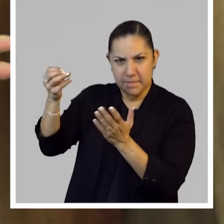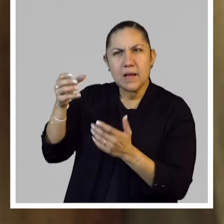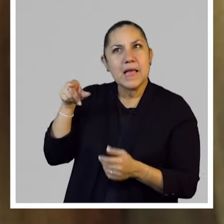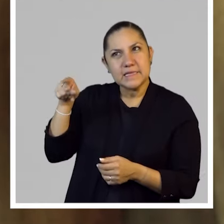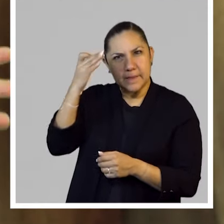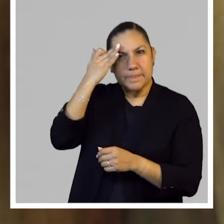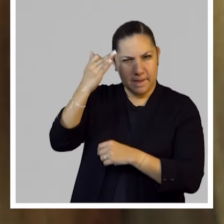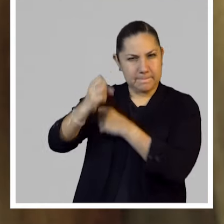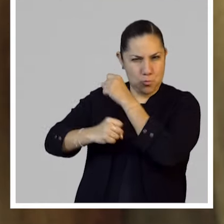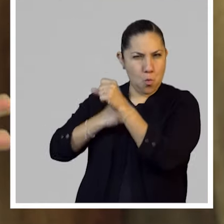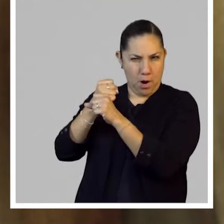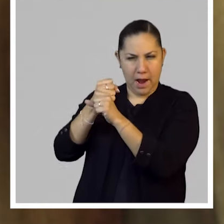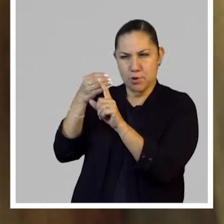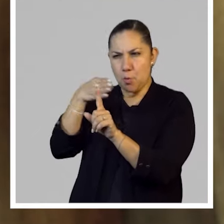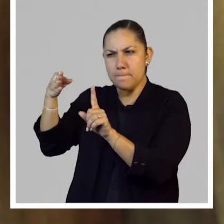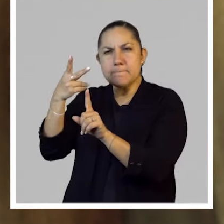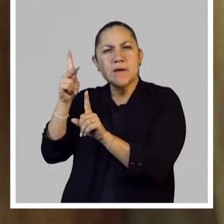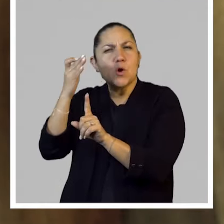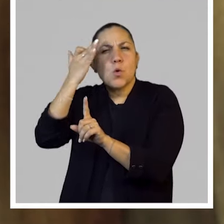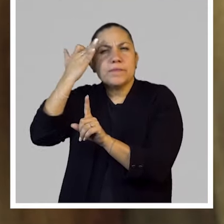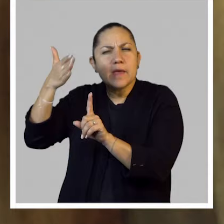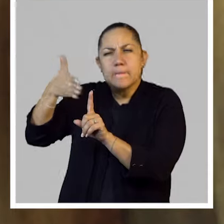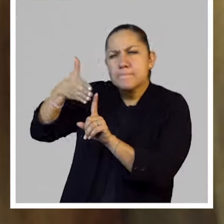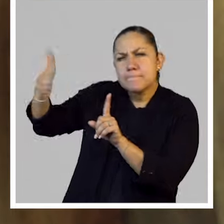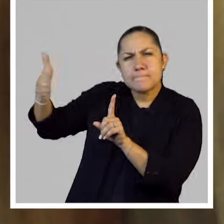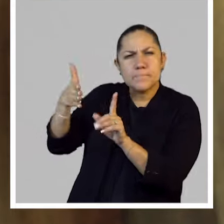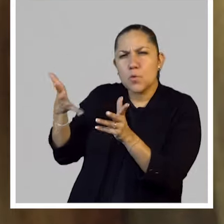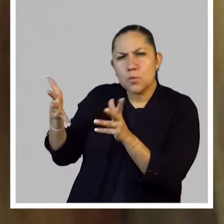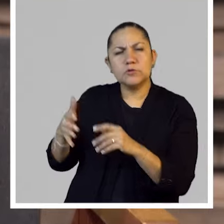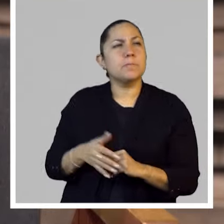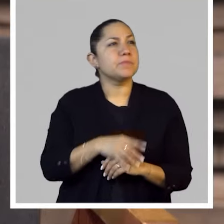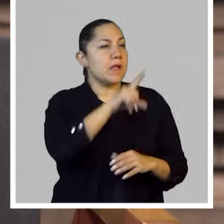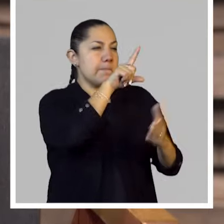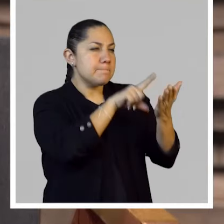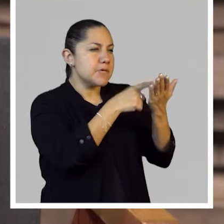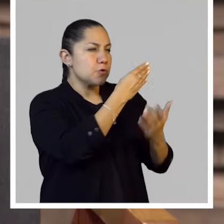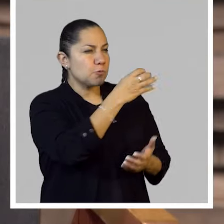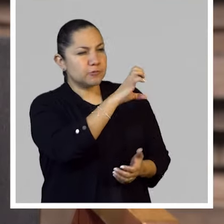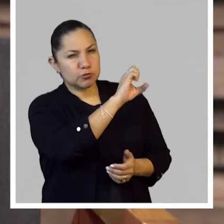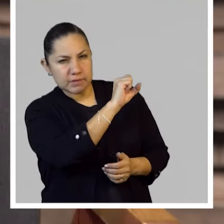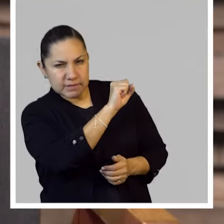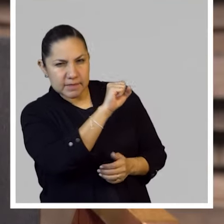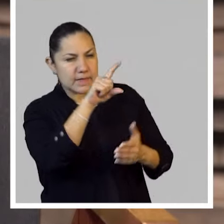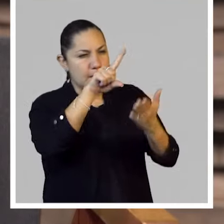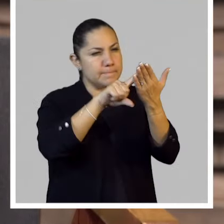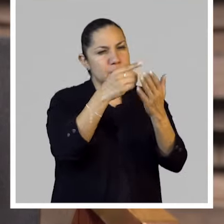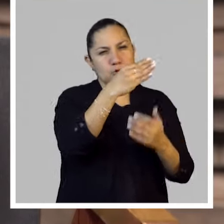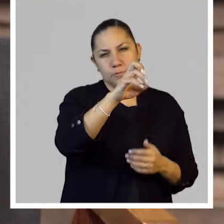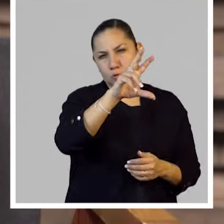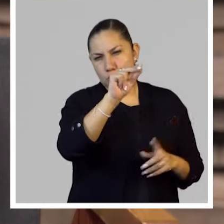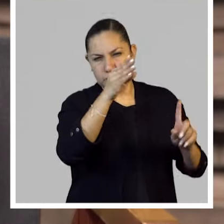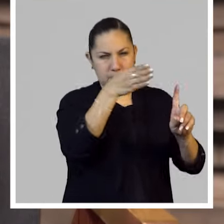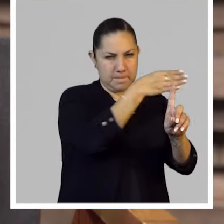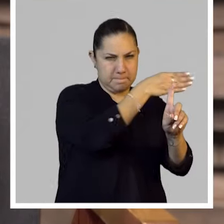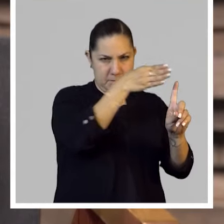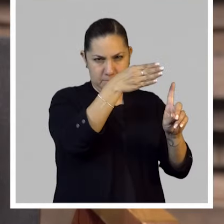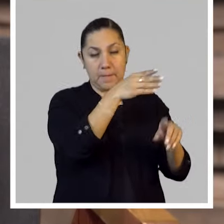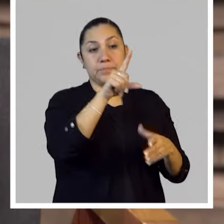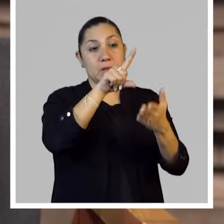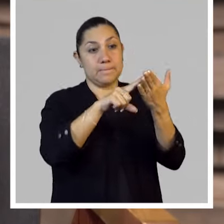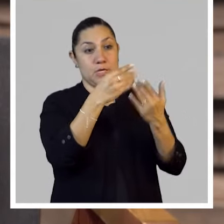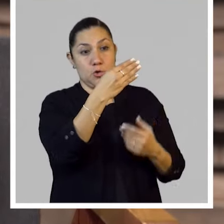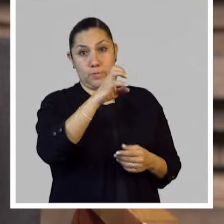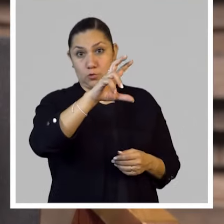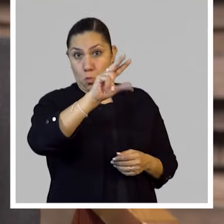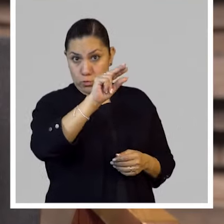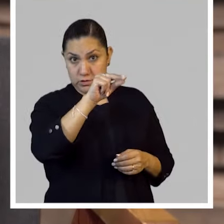Pero no dijimos en qué momentos estamos hablando. Pues esto ocurre entre la década de los 60 y los 80, ¿no? Ya a mediados, finales